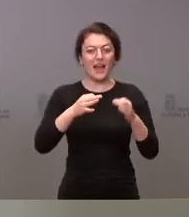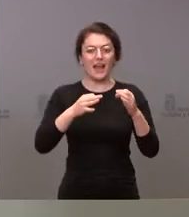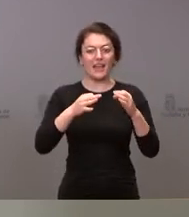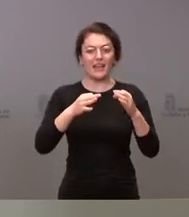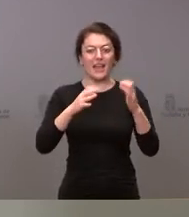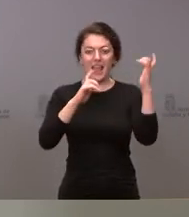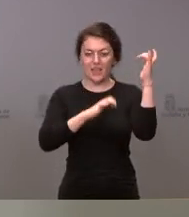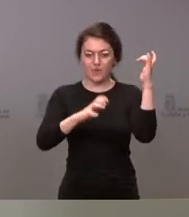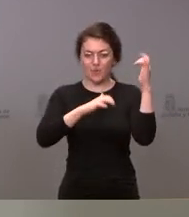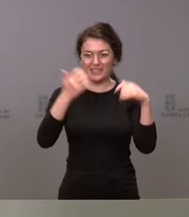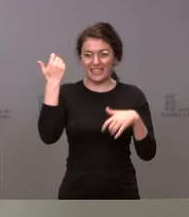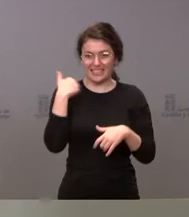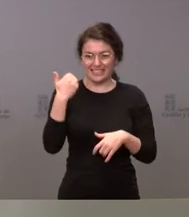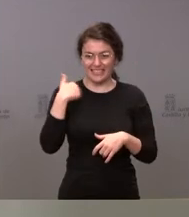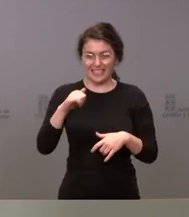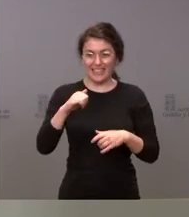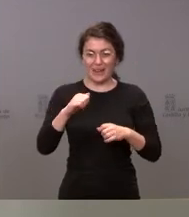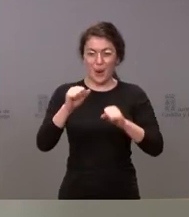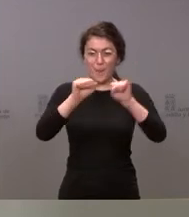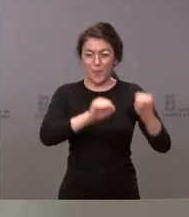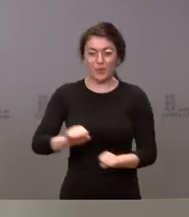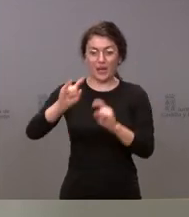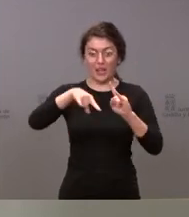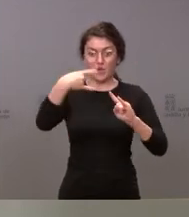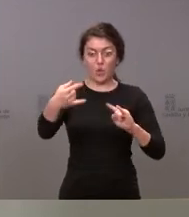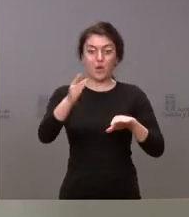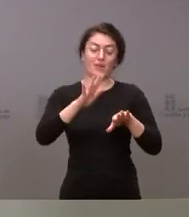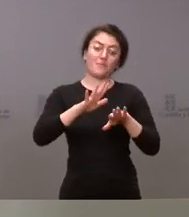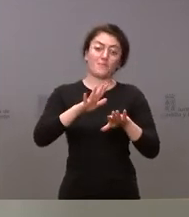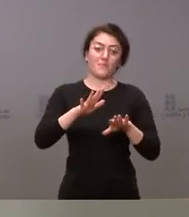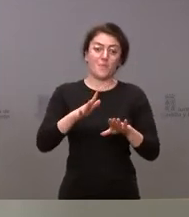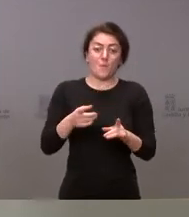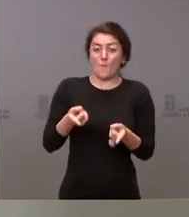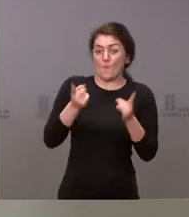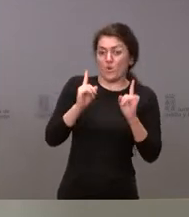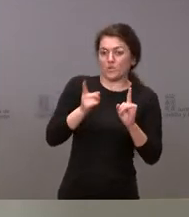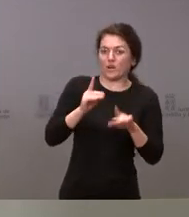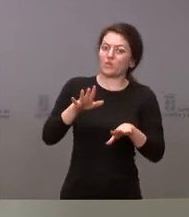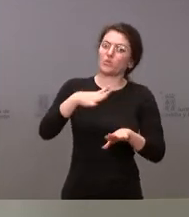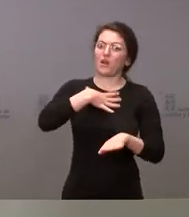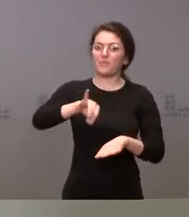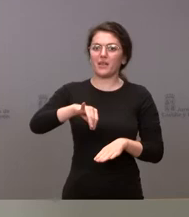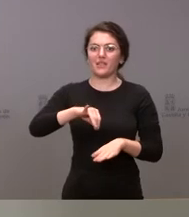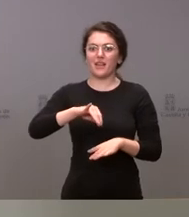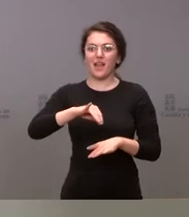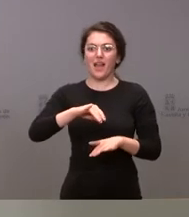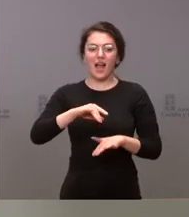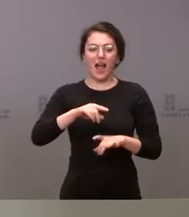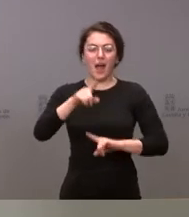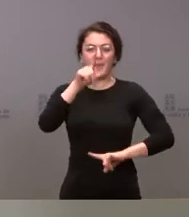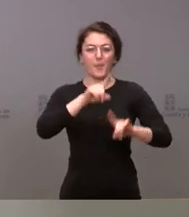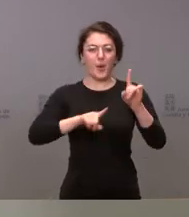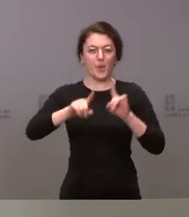de ataques informáticos, de ciberataques. Esto es algo que hacemos con la Dirección General de